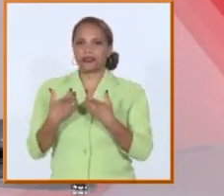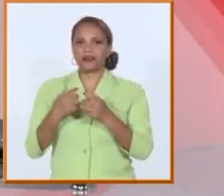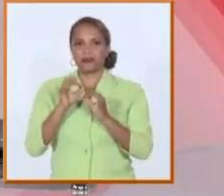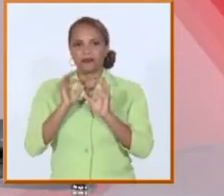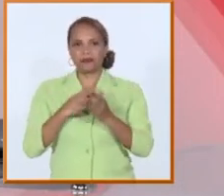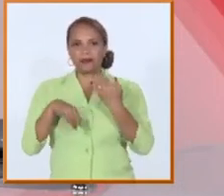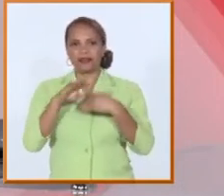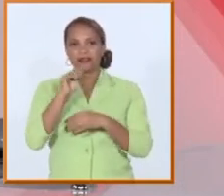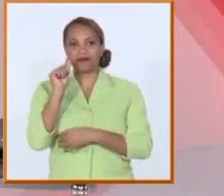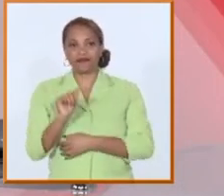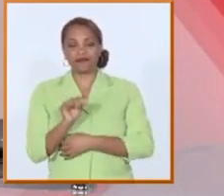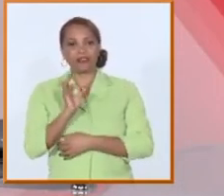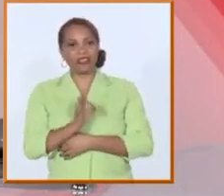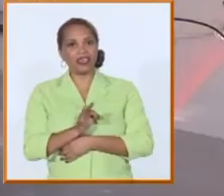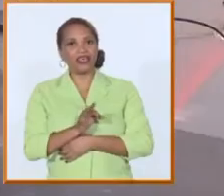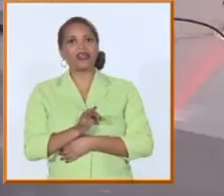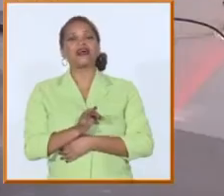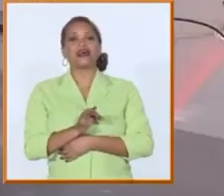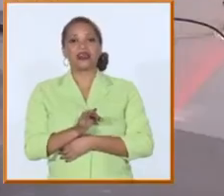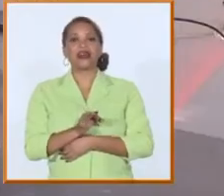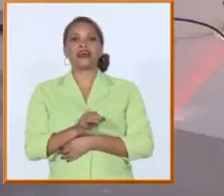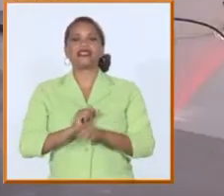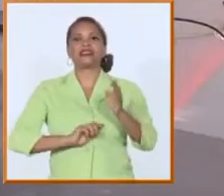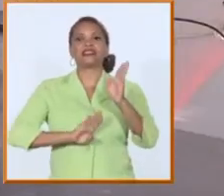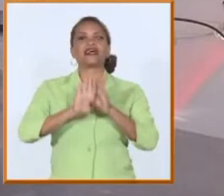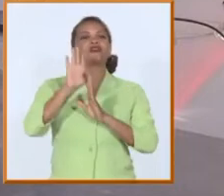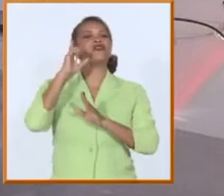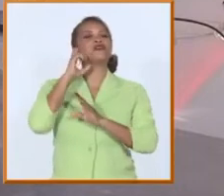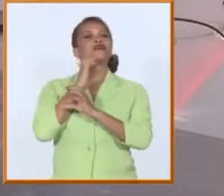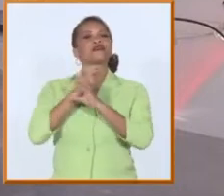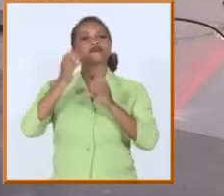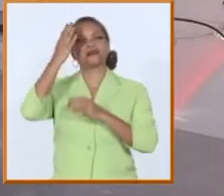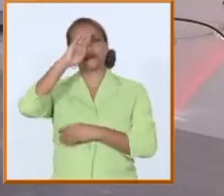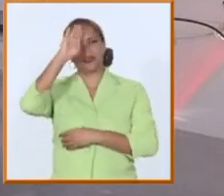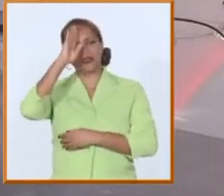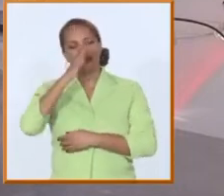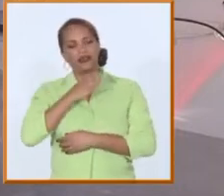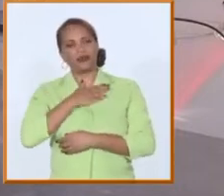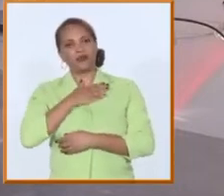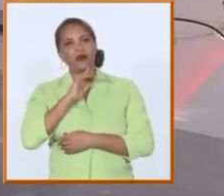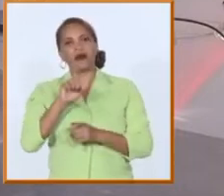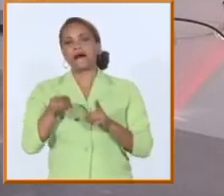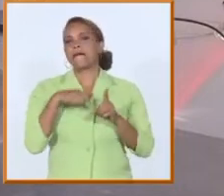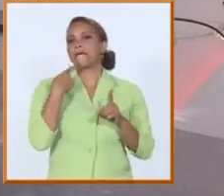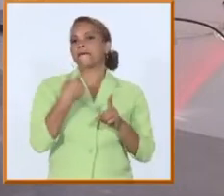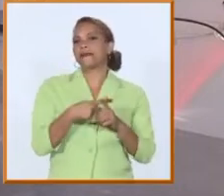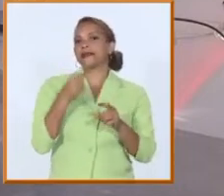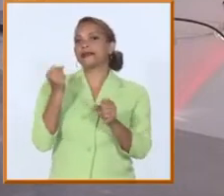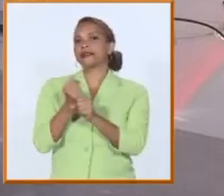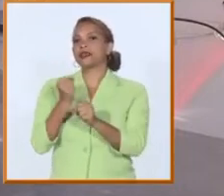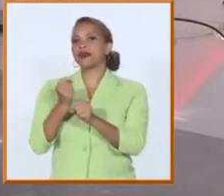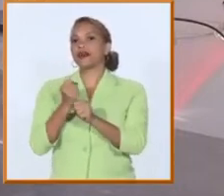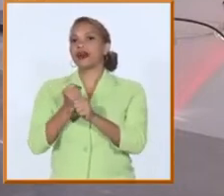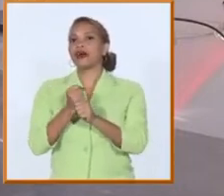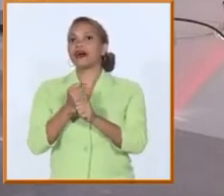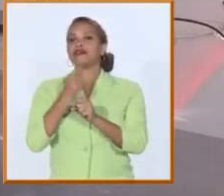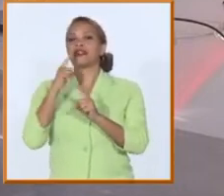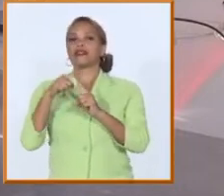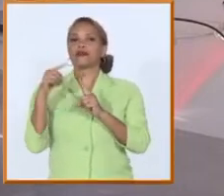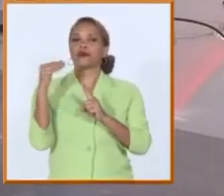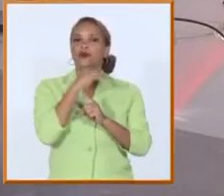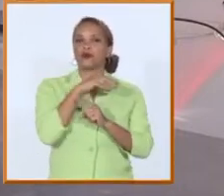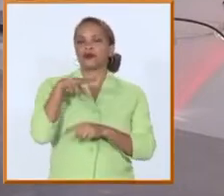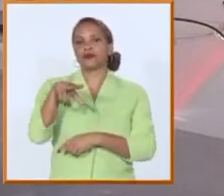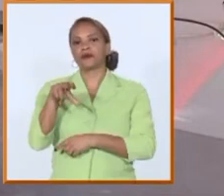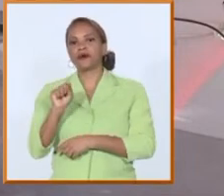que es ser bastiones del desarrollo científico del país y además trabajarlo desde las nuevas tecnologías el